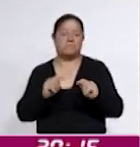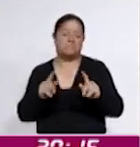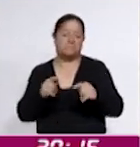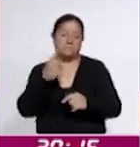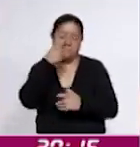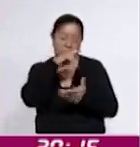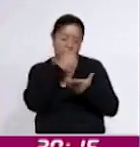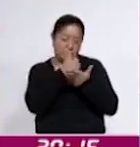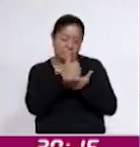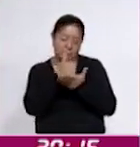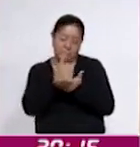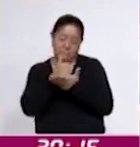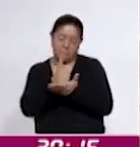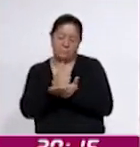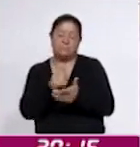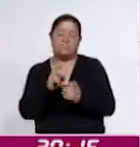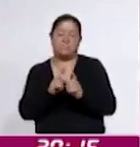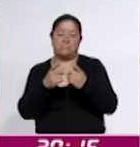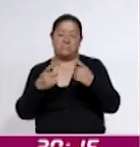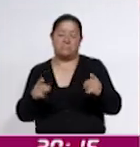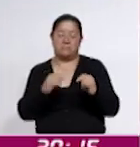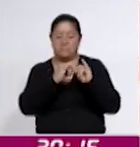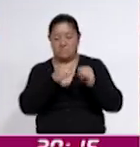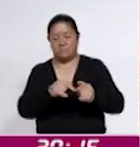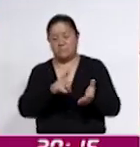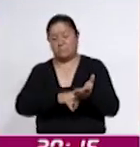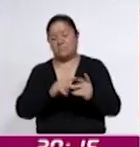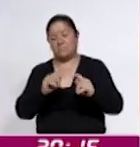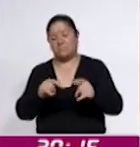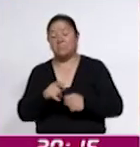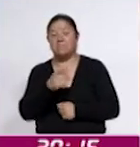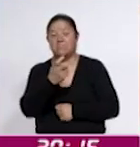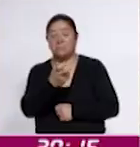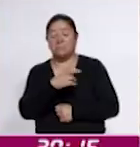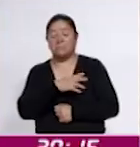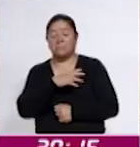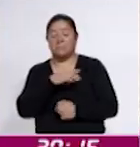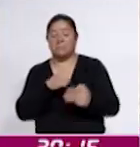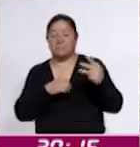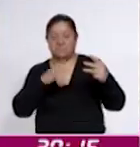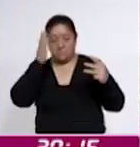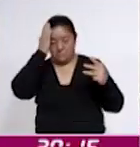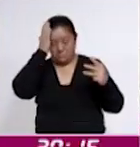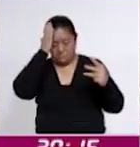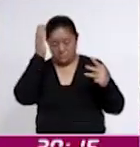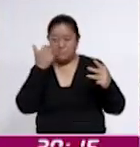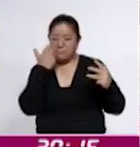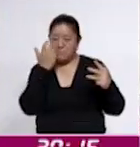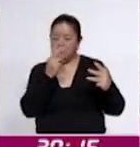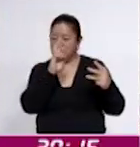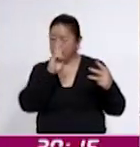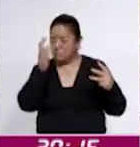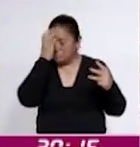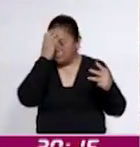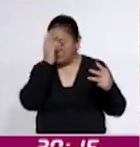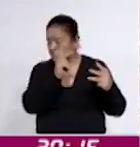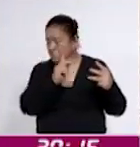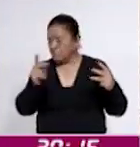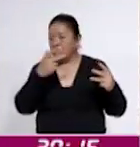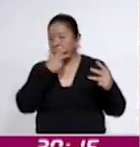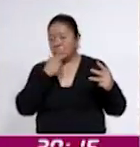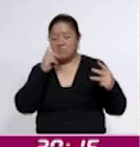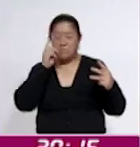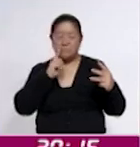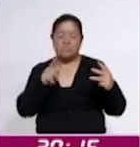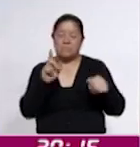contribuir al desarrollo integral del Estado. Cabe señalar que con la entrega de estos tres méritos, se busca reconocer a todos aquellos hombres y mujeres que